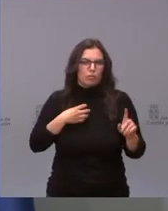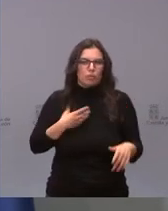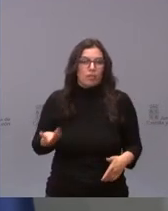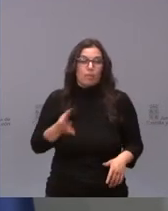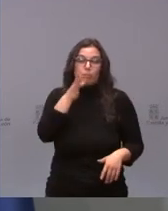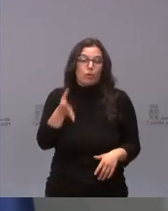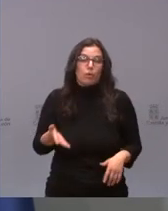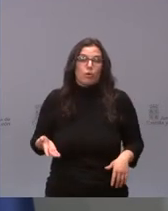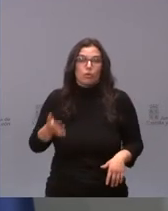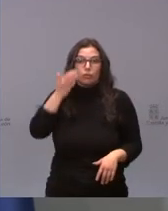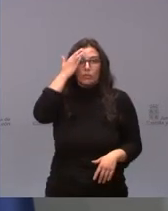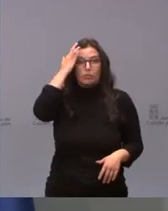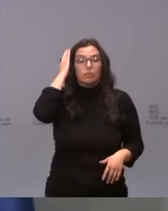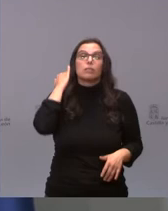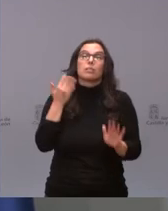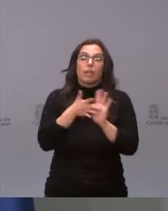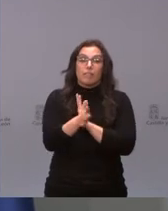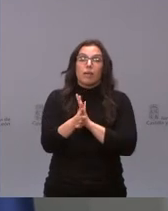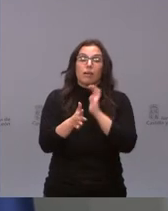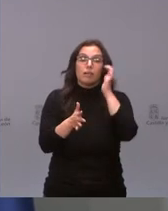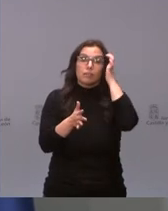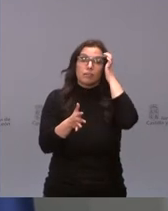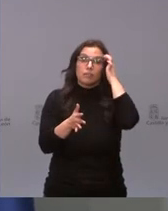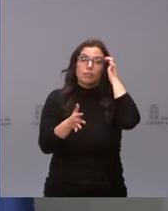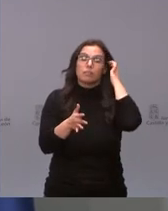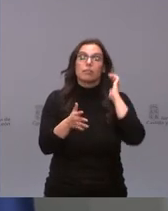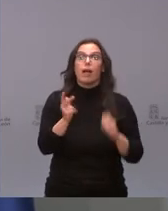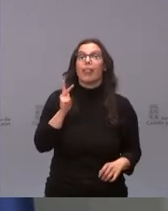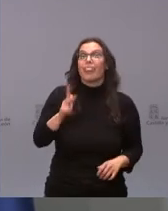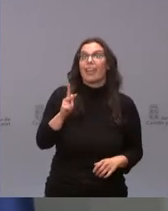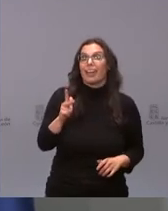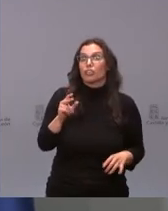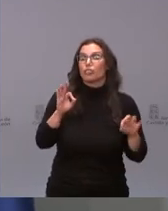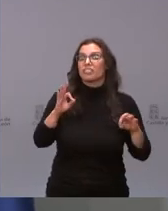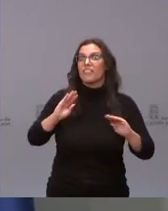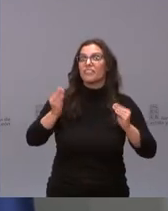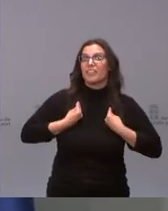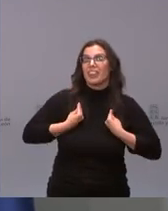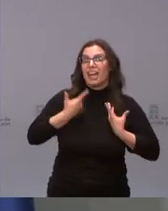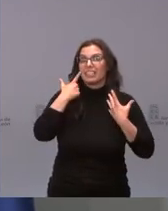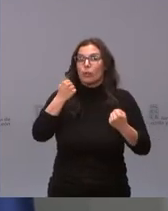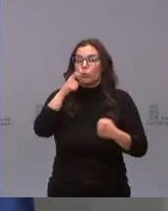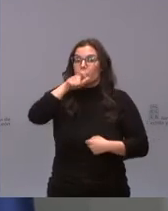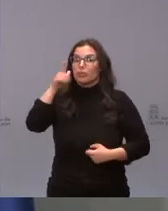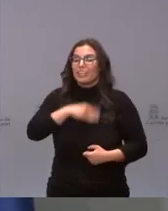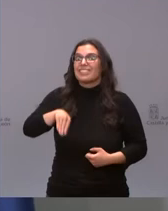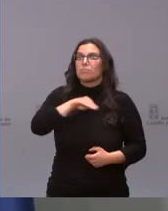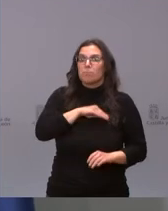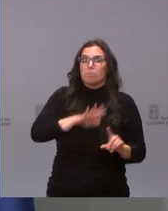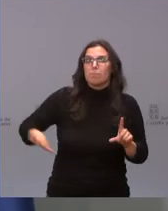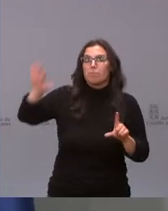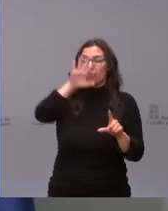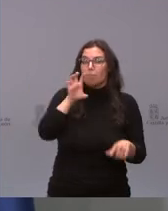estamos hablando del derecho a la vida y a la salud de los españoles y es